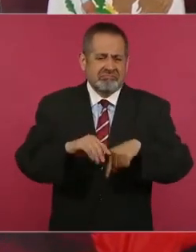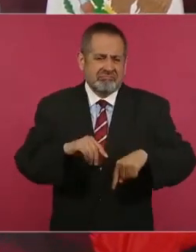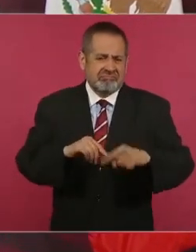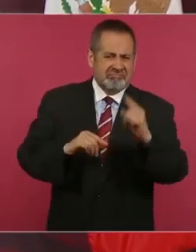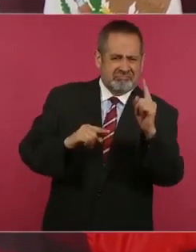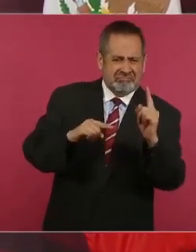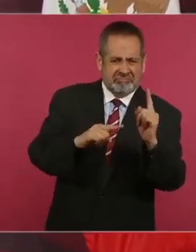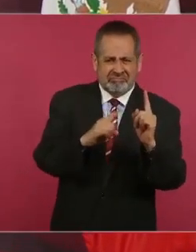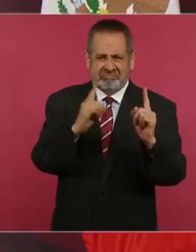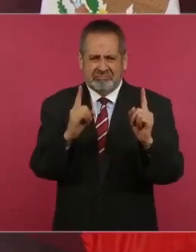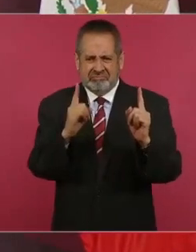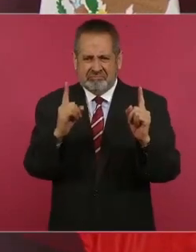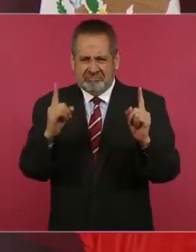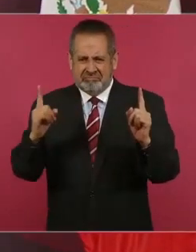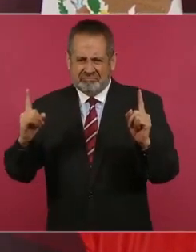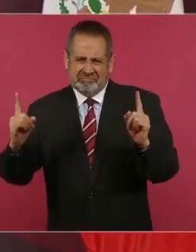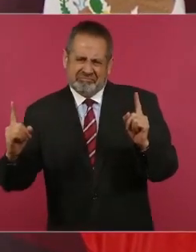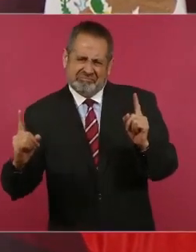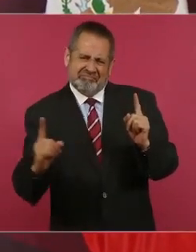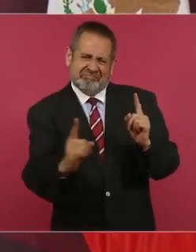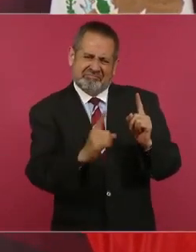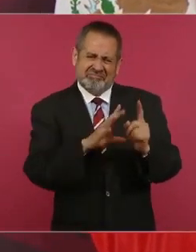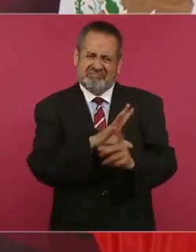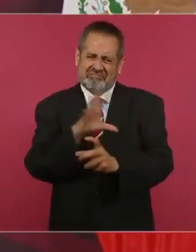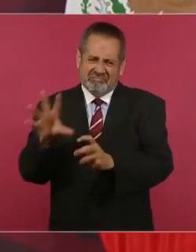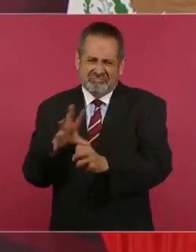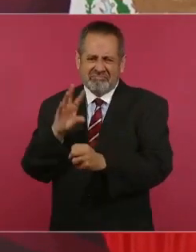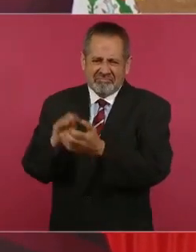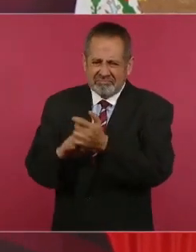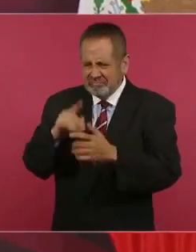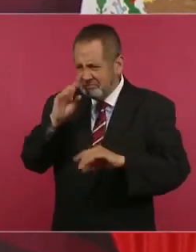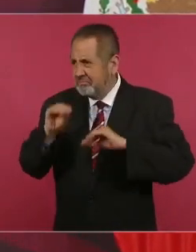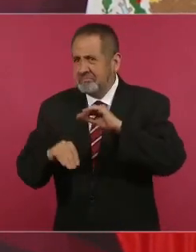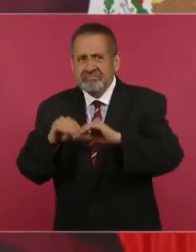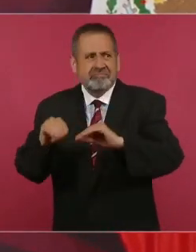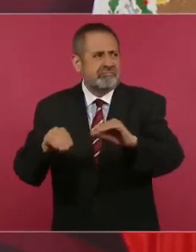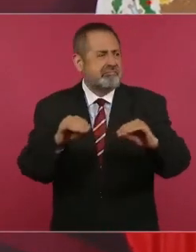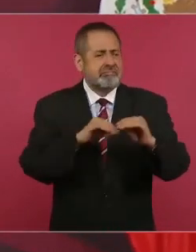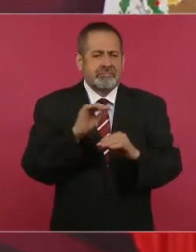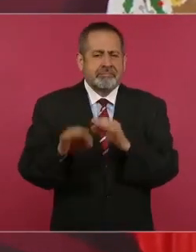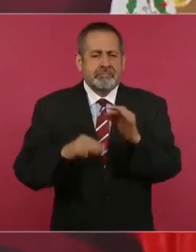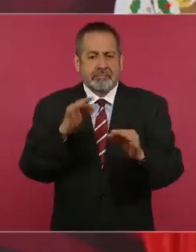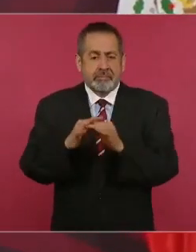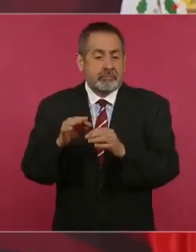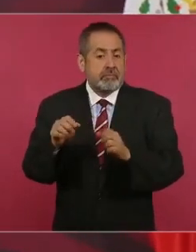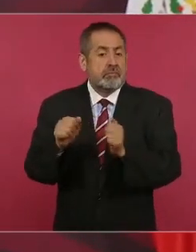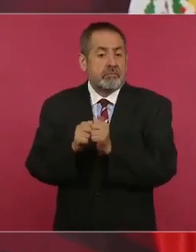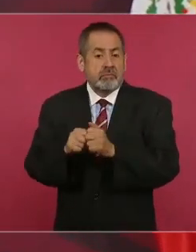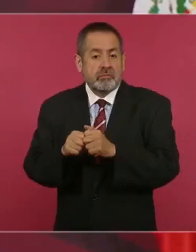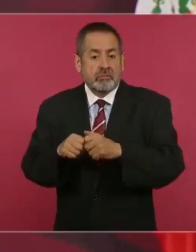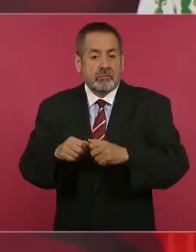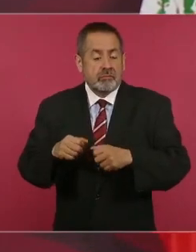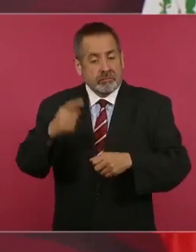trasladaron postes hasta por helicóptero,